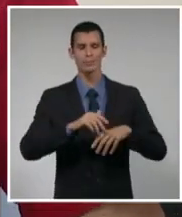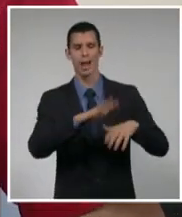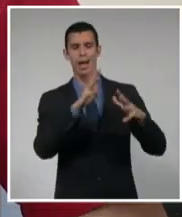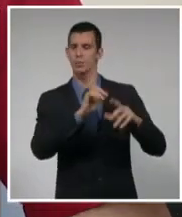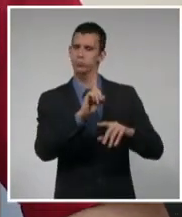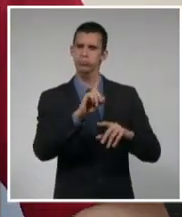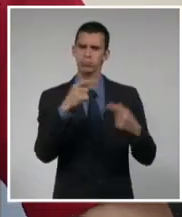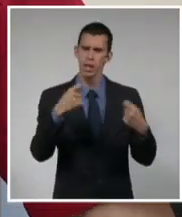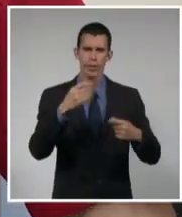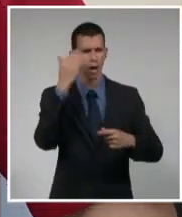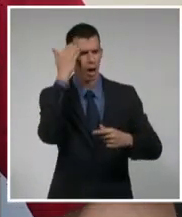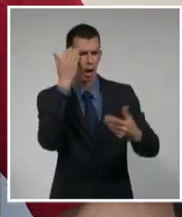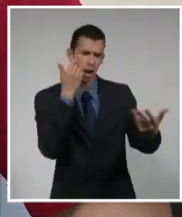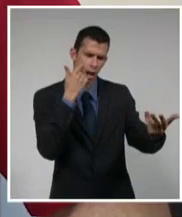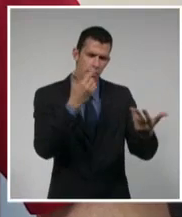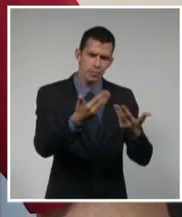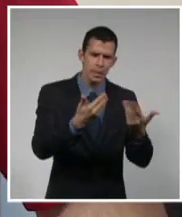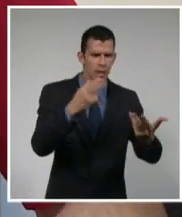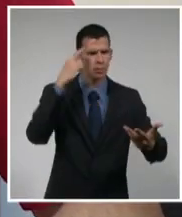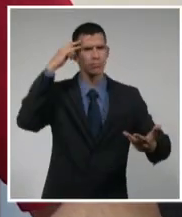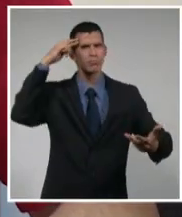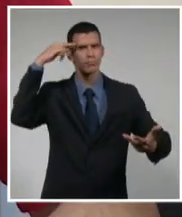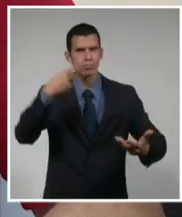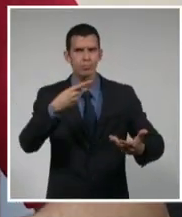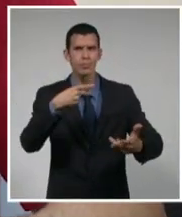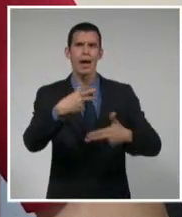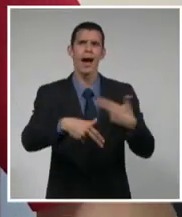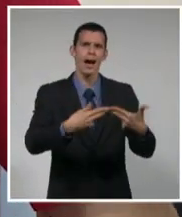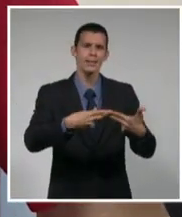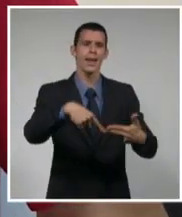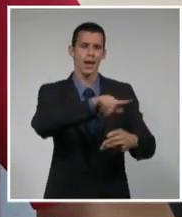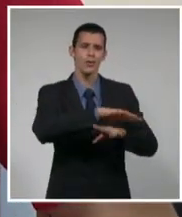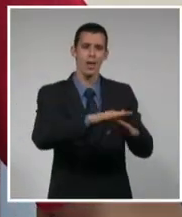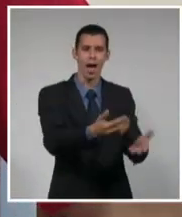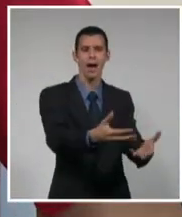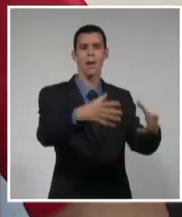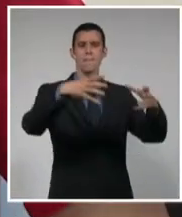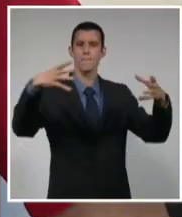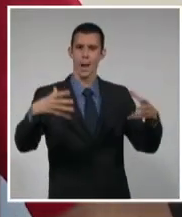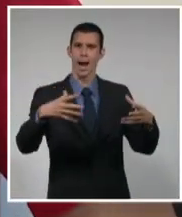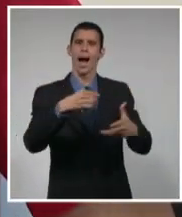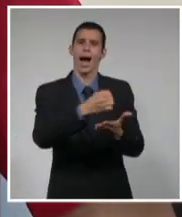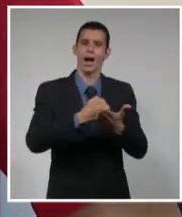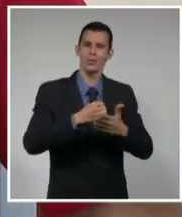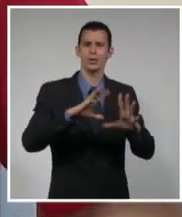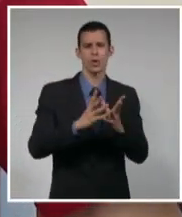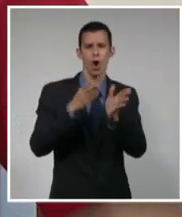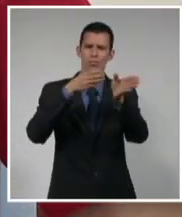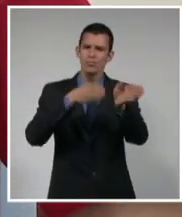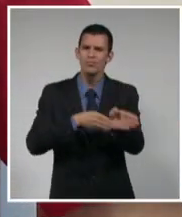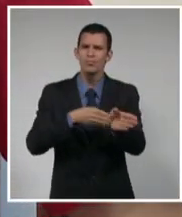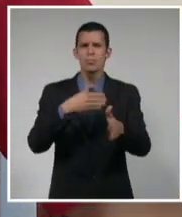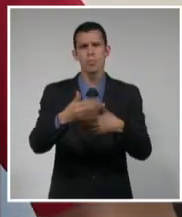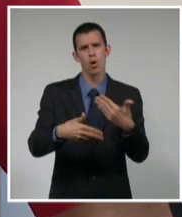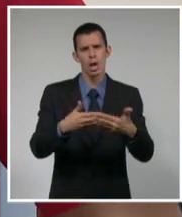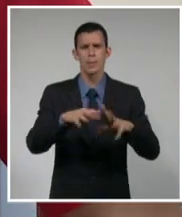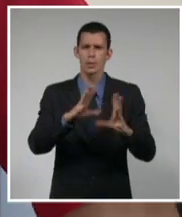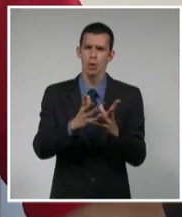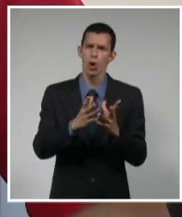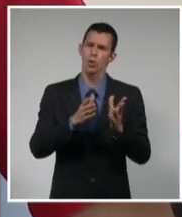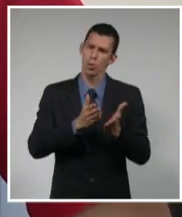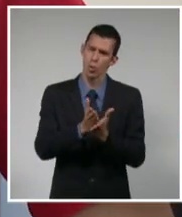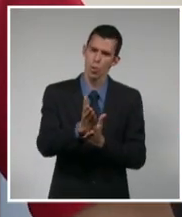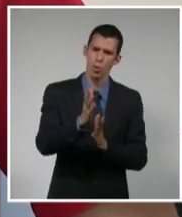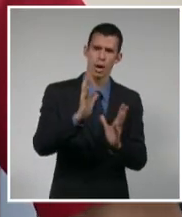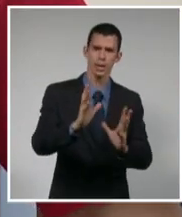poder convencer y combatir todas las indisciplinas que se puedan estar generando, que de una manera u otra no permitan que